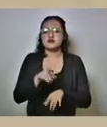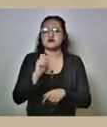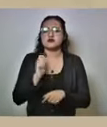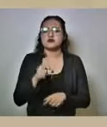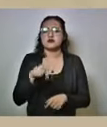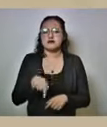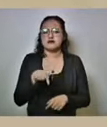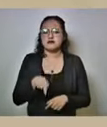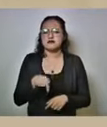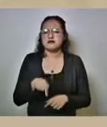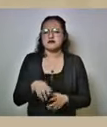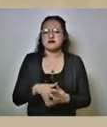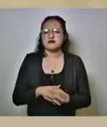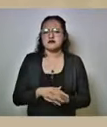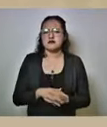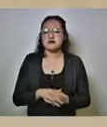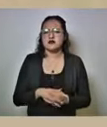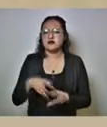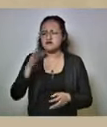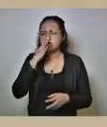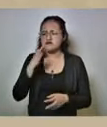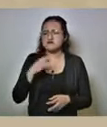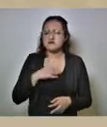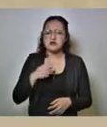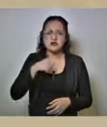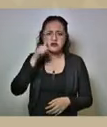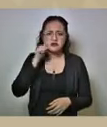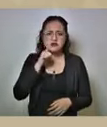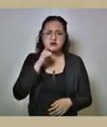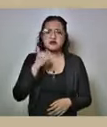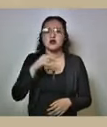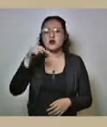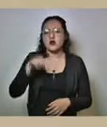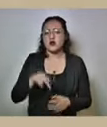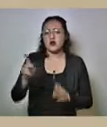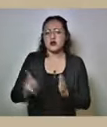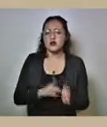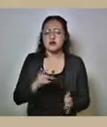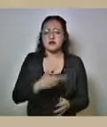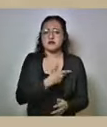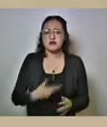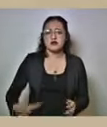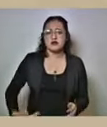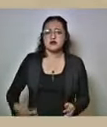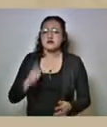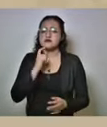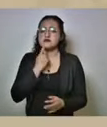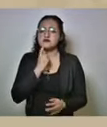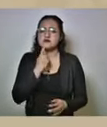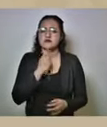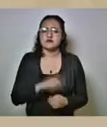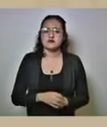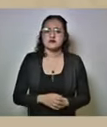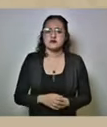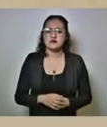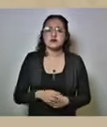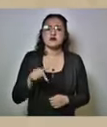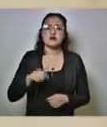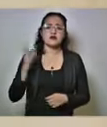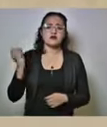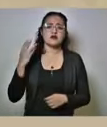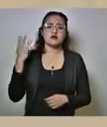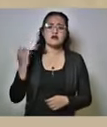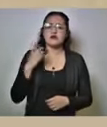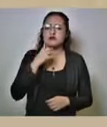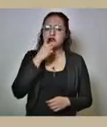informe que da desde ayer y hoy nuevamente lo hace el presidente Andrés Manuel López Obrador. En su conferencia